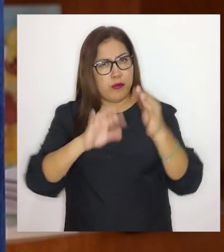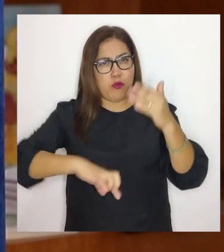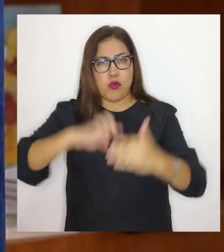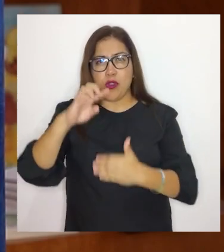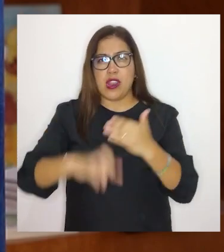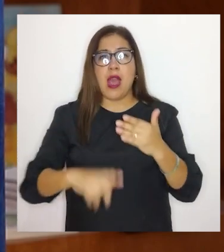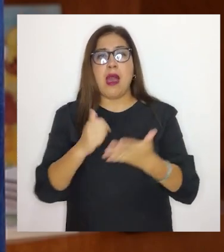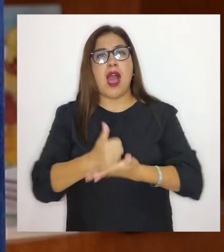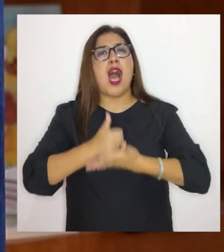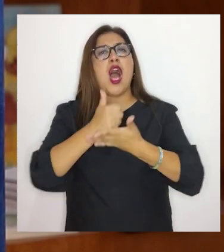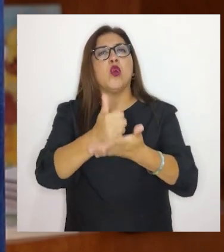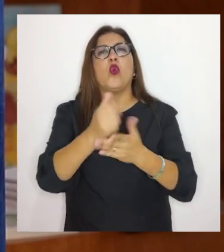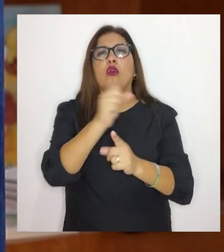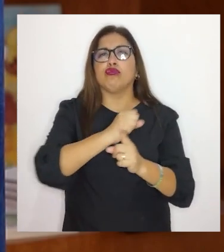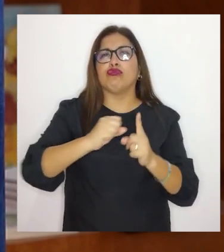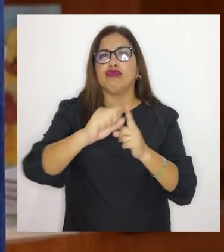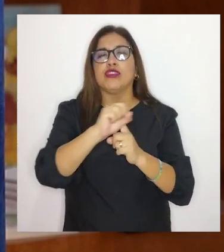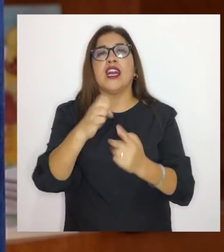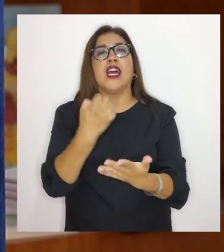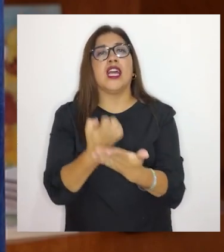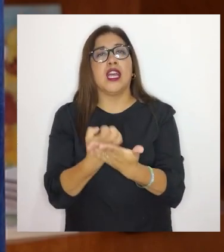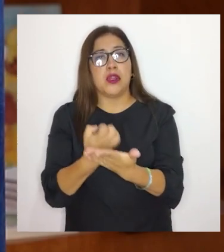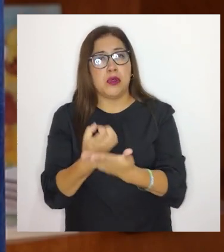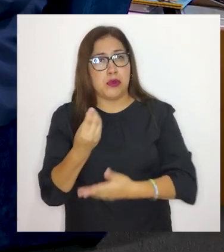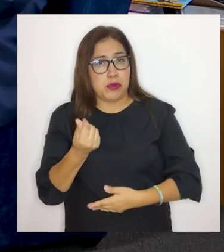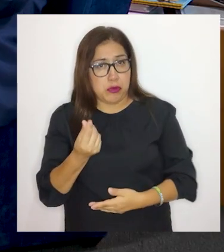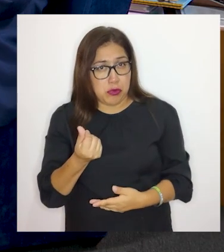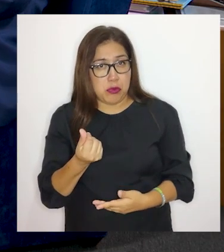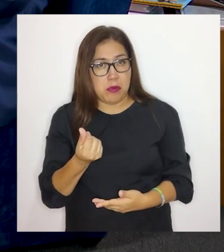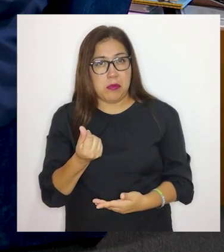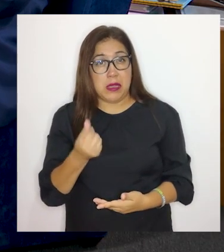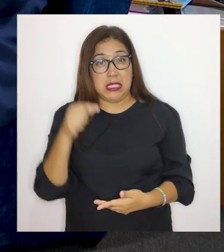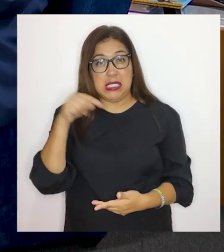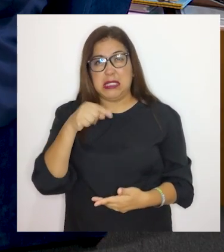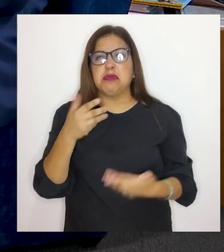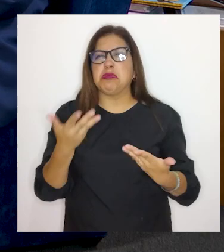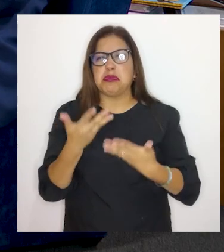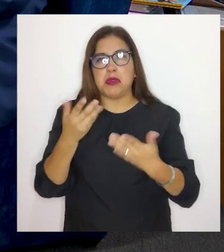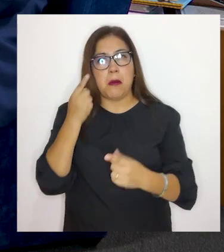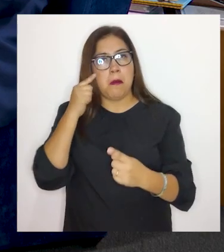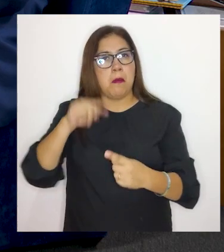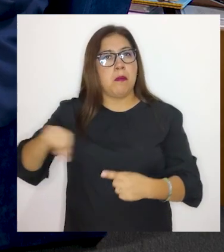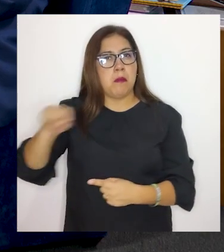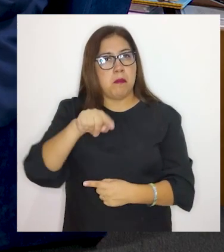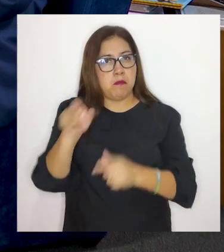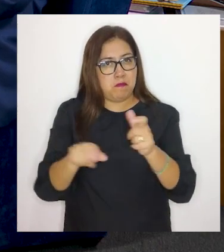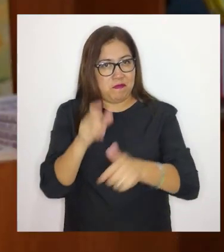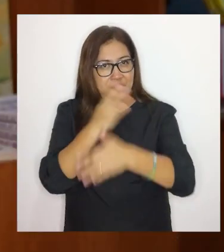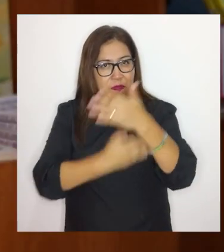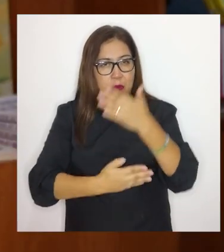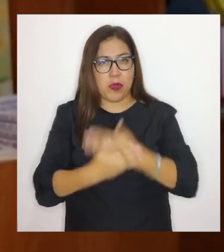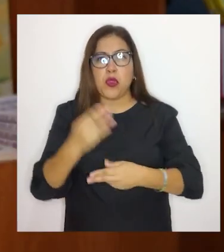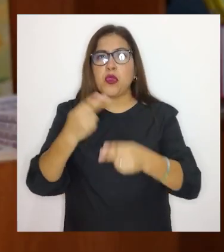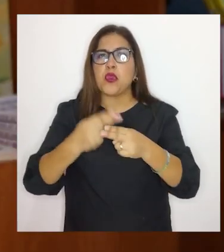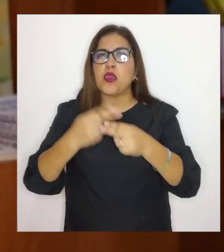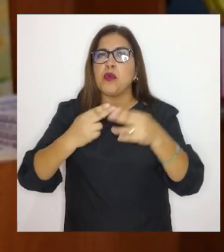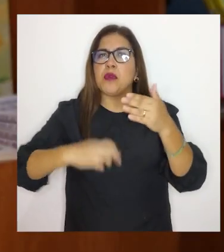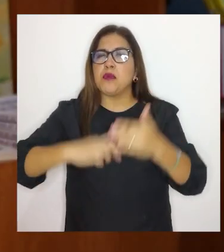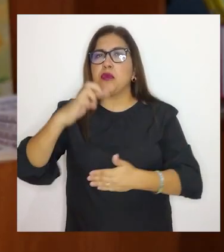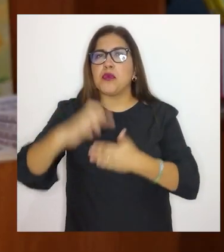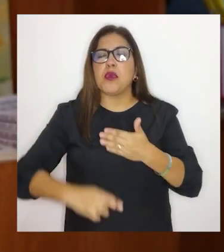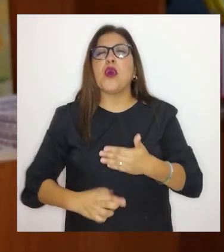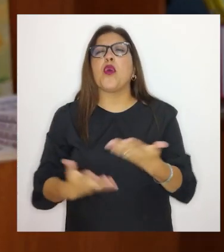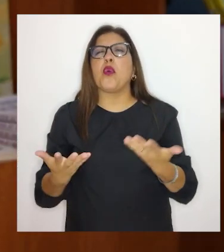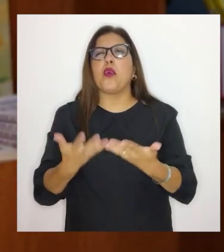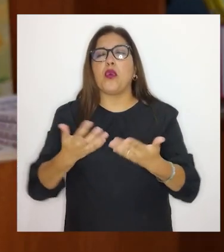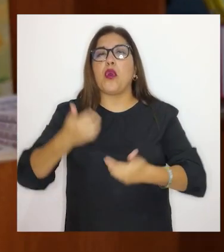de ayuda social y económica para las personas con discapacidad. ¿Cómo se llama el programa